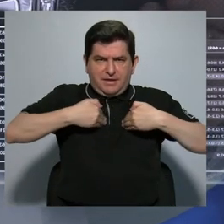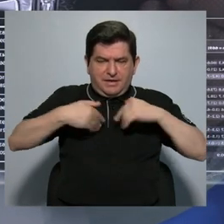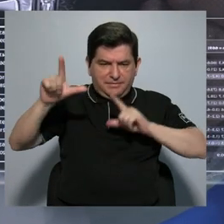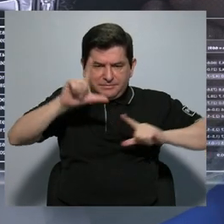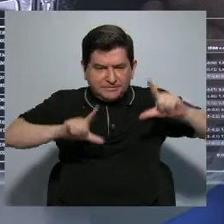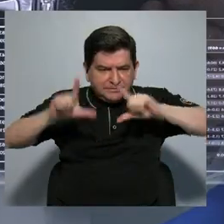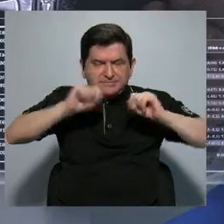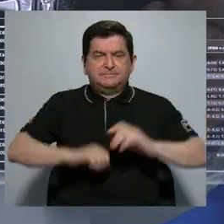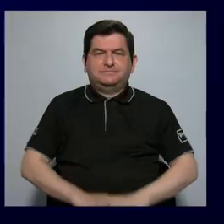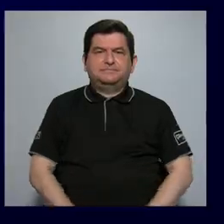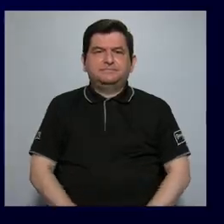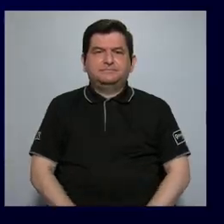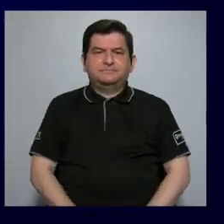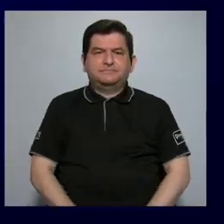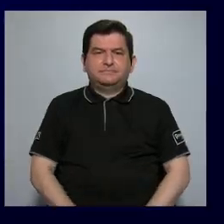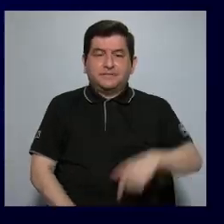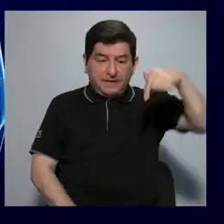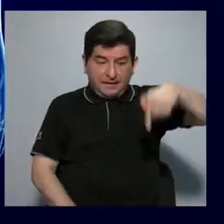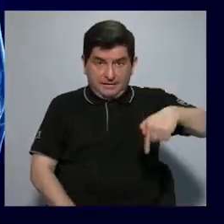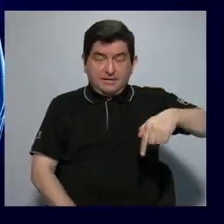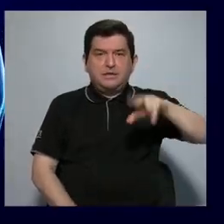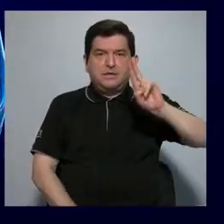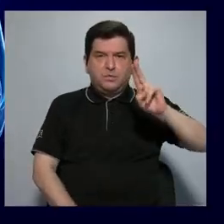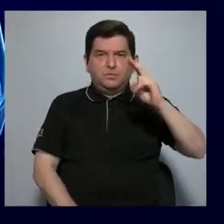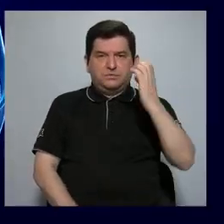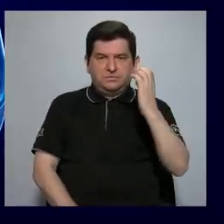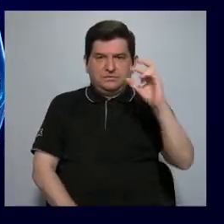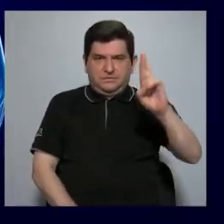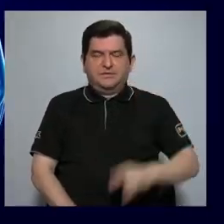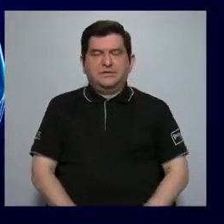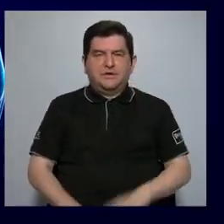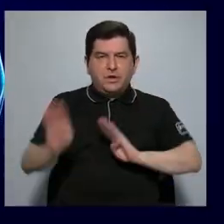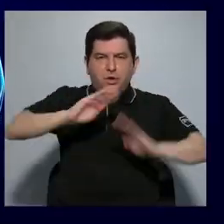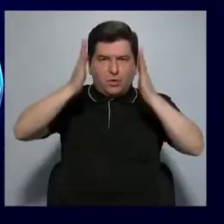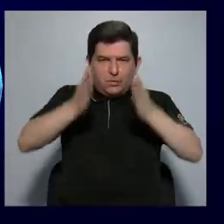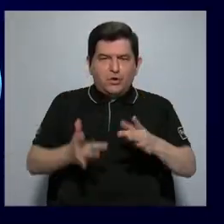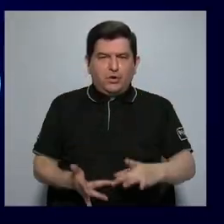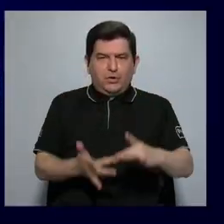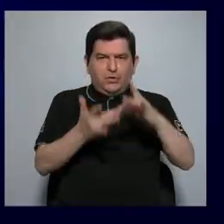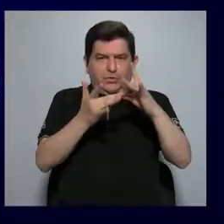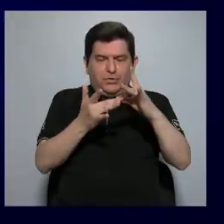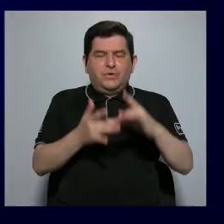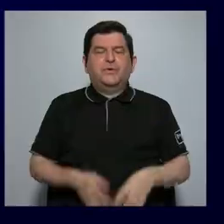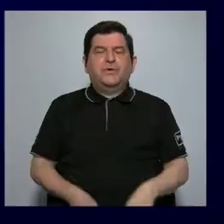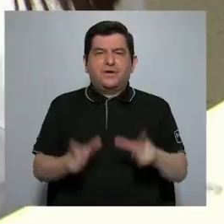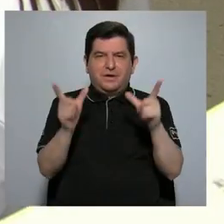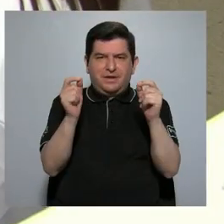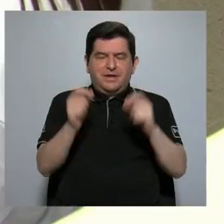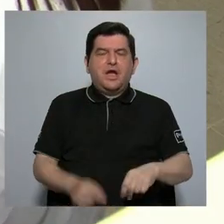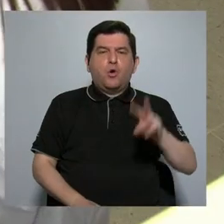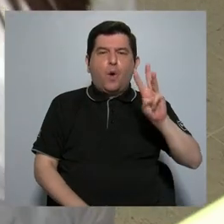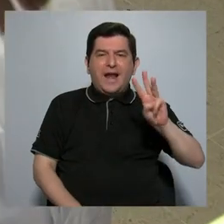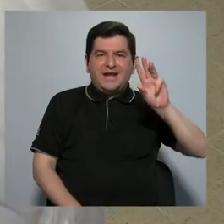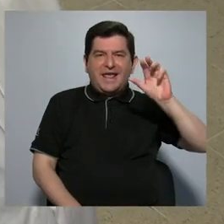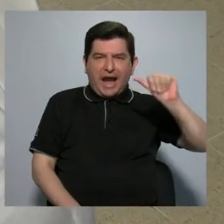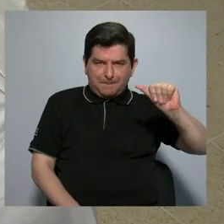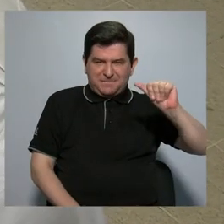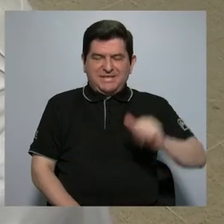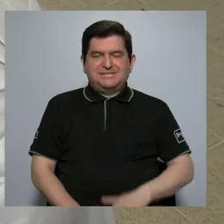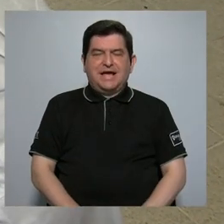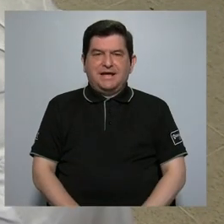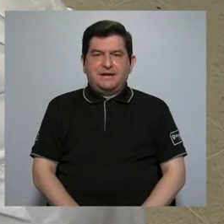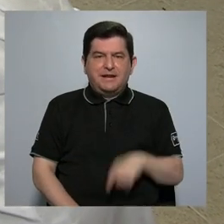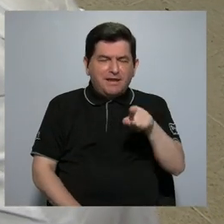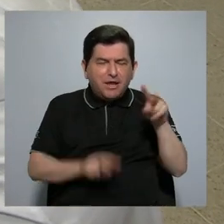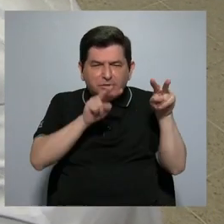de laboratorio. En la Universidad de Costa Rica, el biólogo especialista en cáncer, Warner Alpizar,